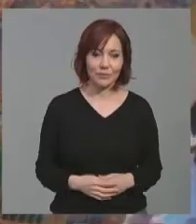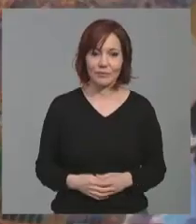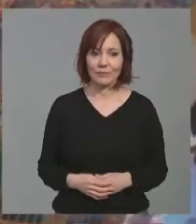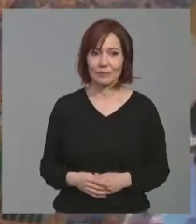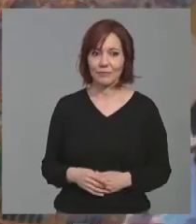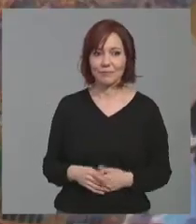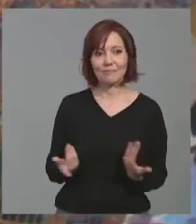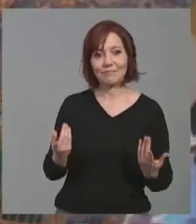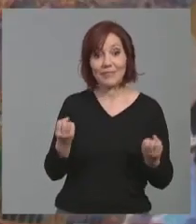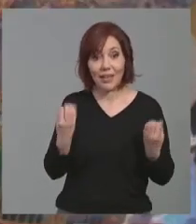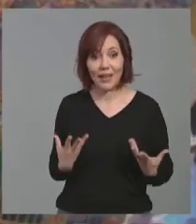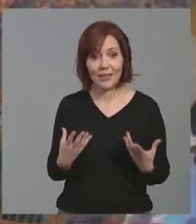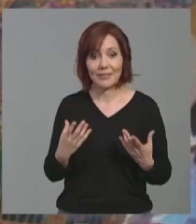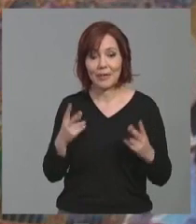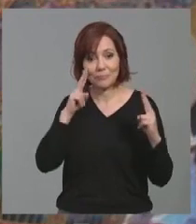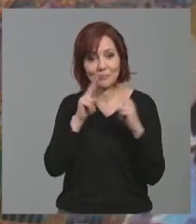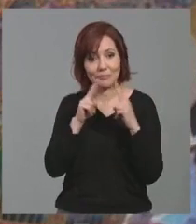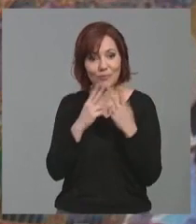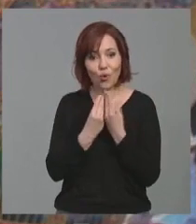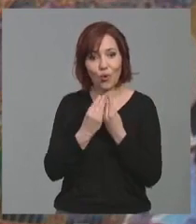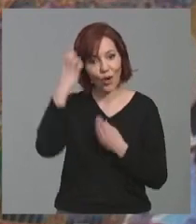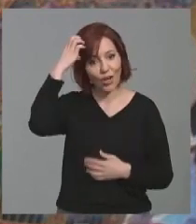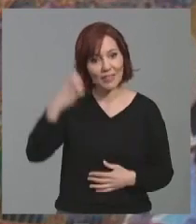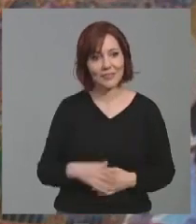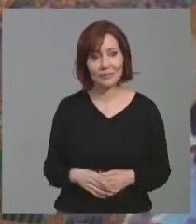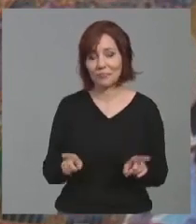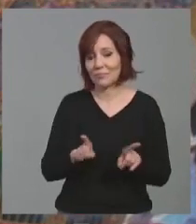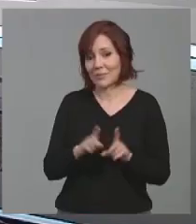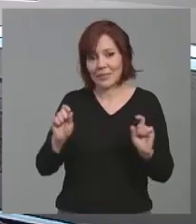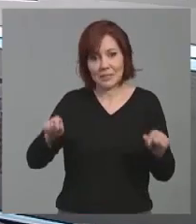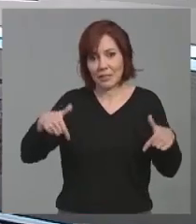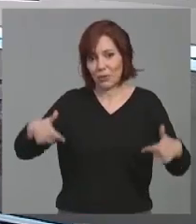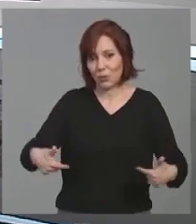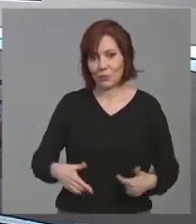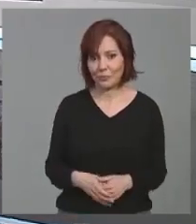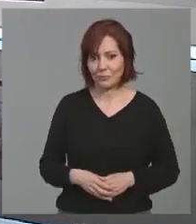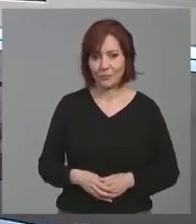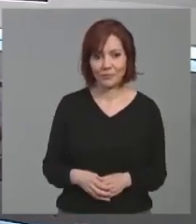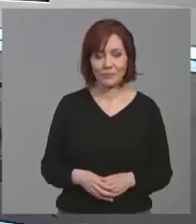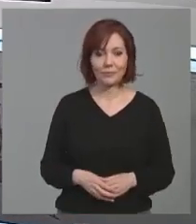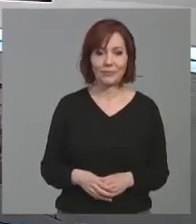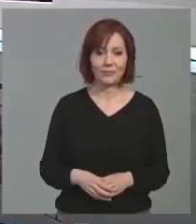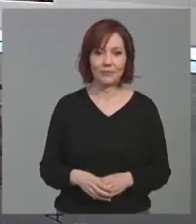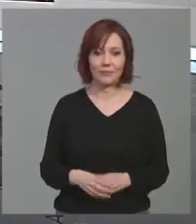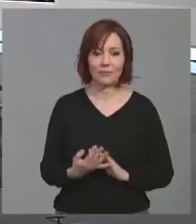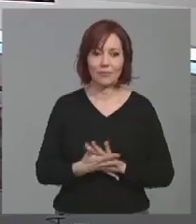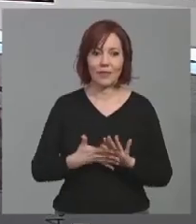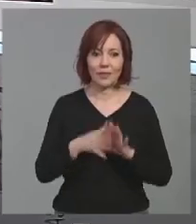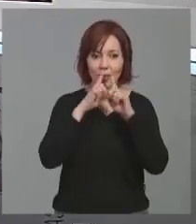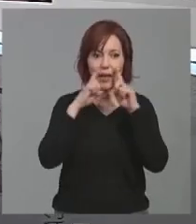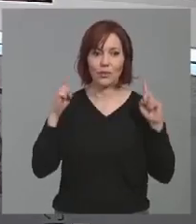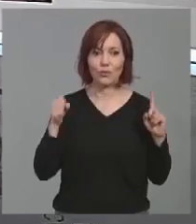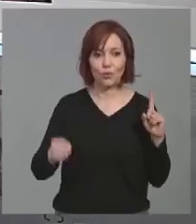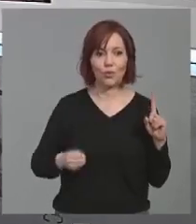intercambiaron con los reyes en ese momento. Bueno, la verdad que con total naturalidad, pues bueno, hablamos del año jubilar.